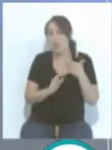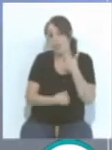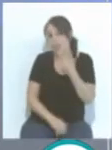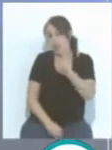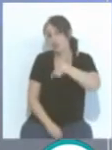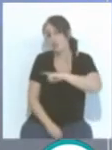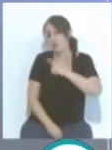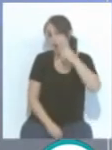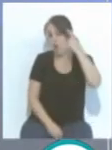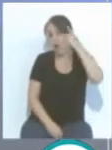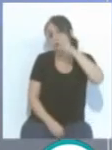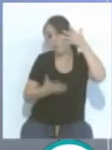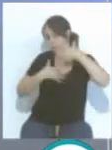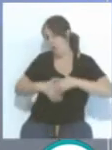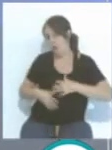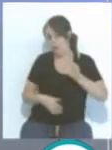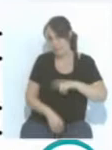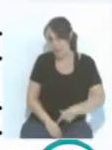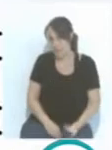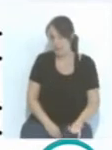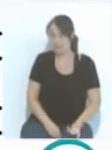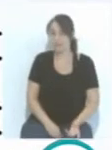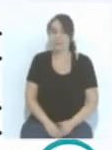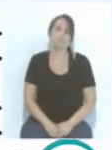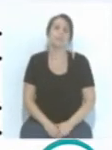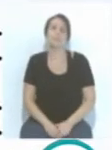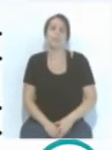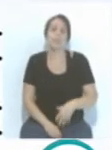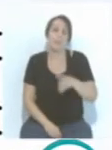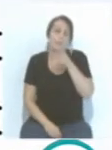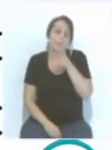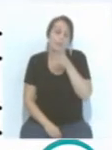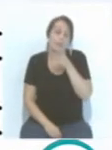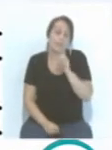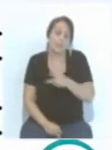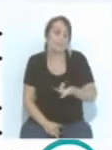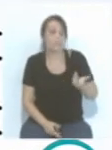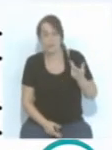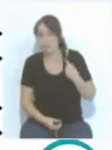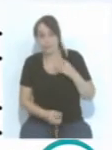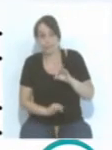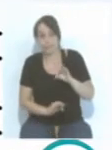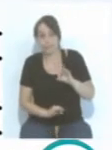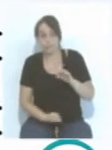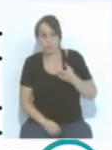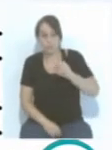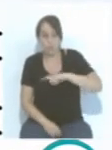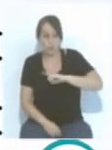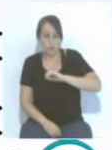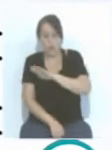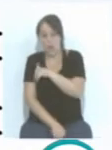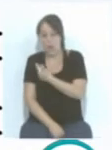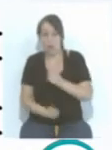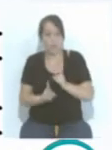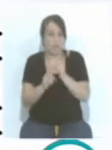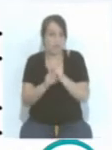bañado. También nos hemos mojado, que no quite ese baño. Sin bebida, o sea, sin... Pues además era eso, vivíamos al lado de la